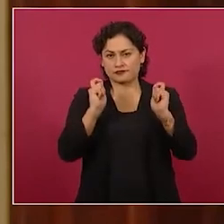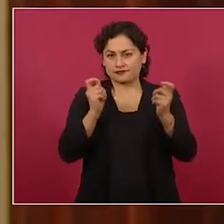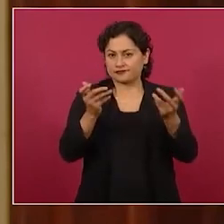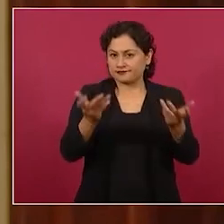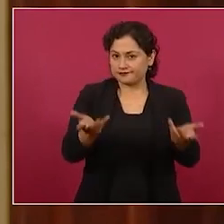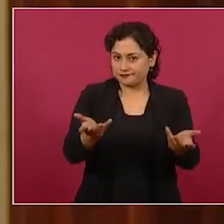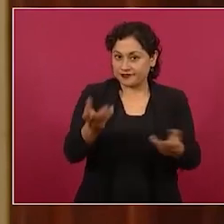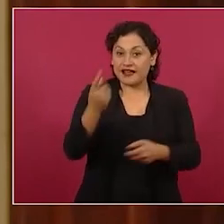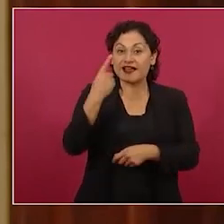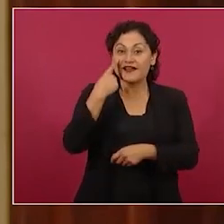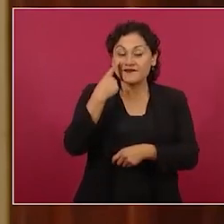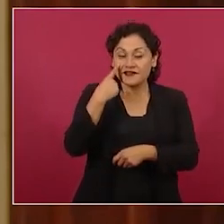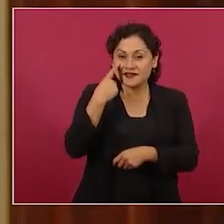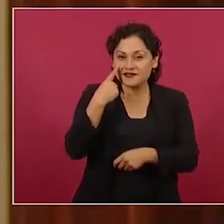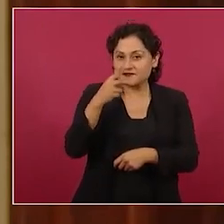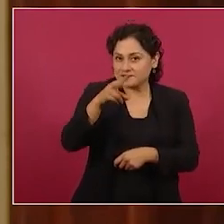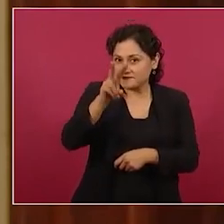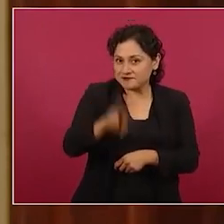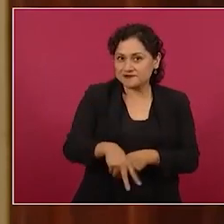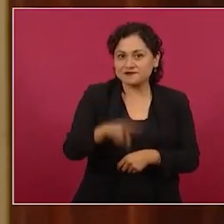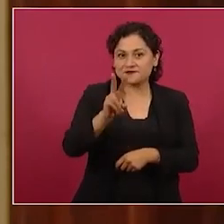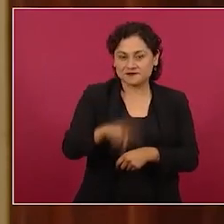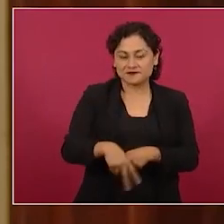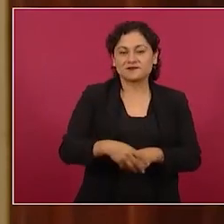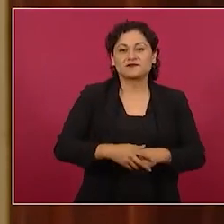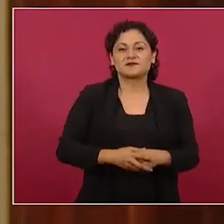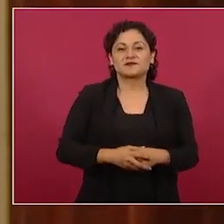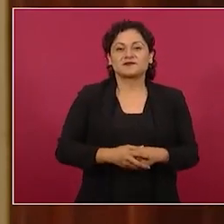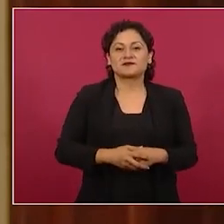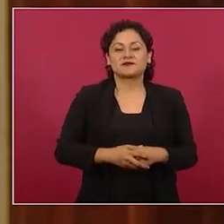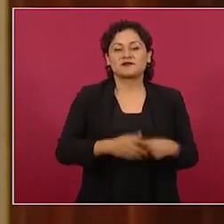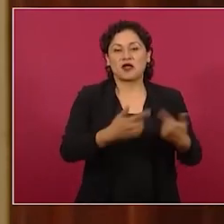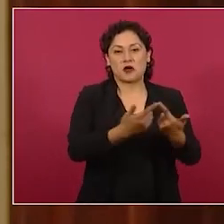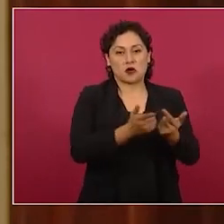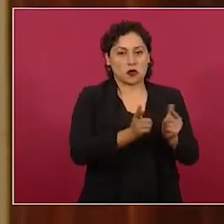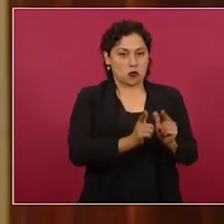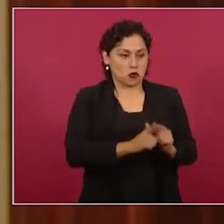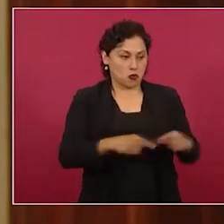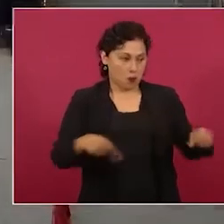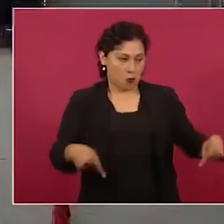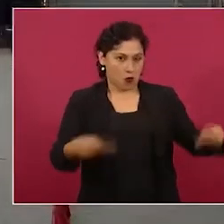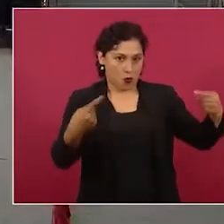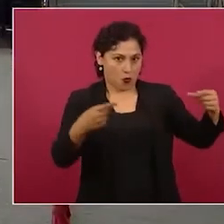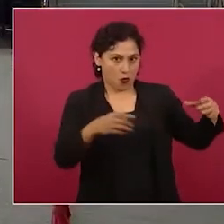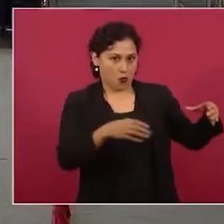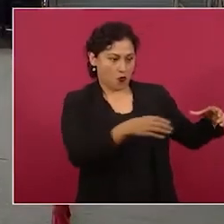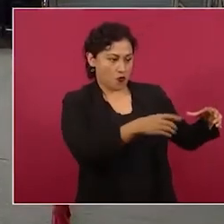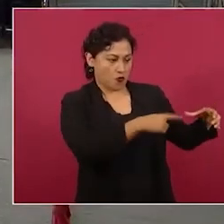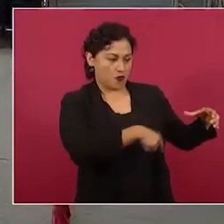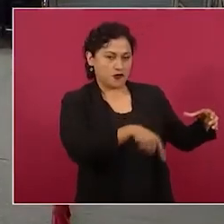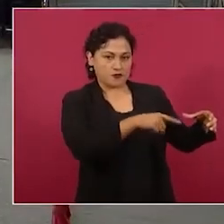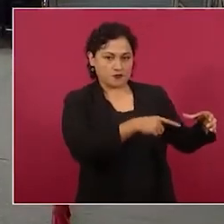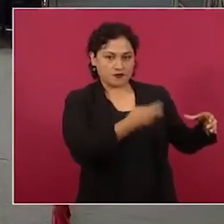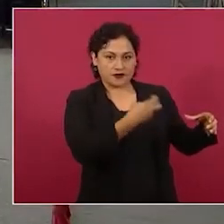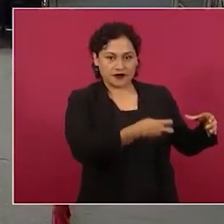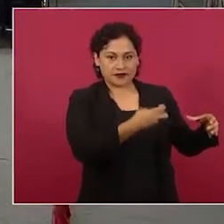asesores de los que mandan